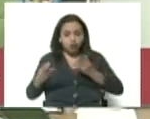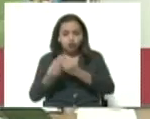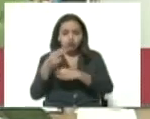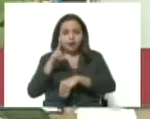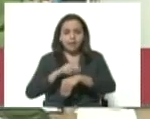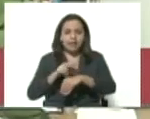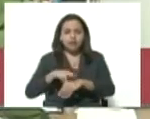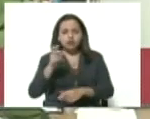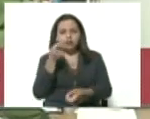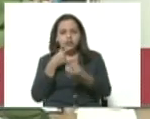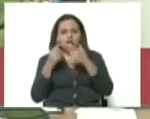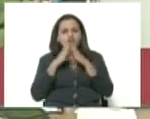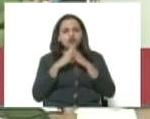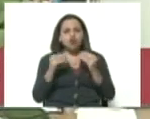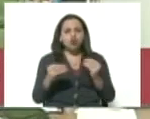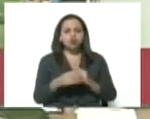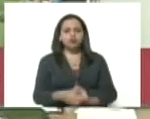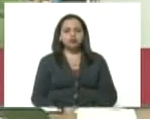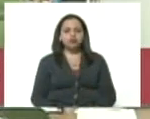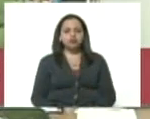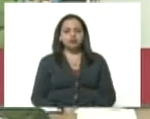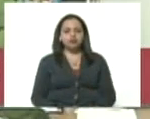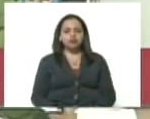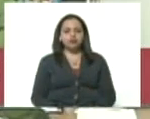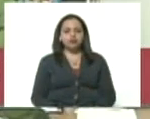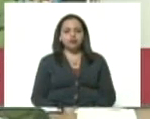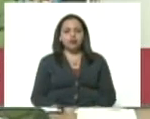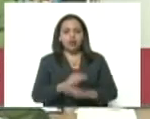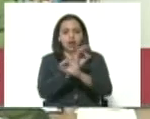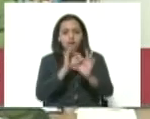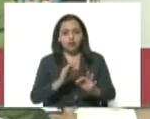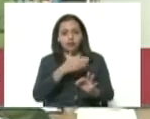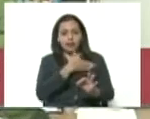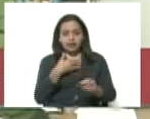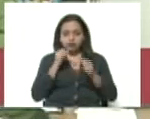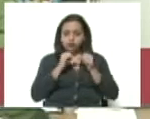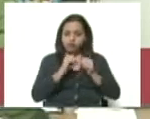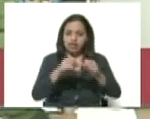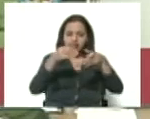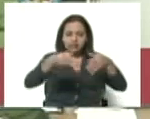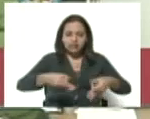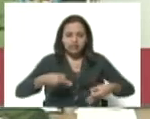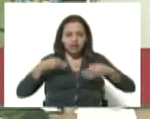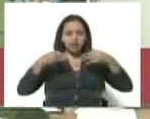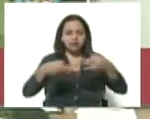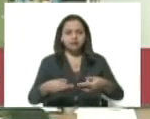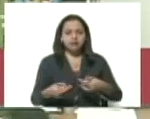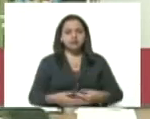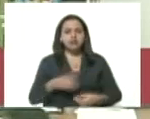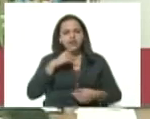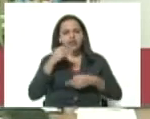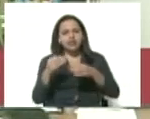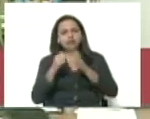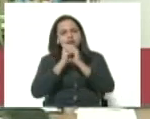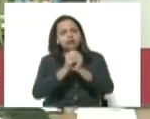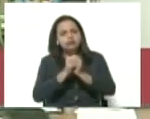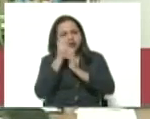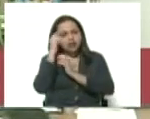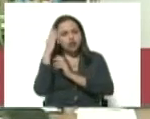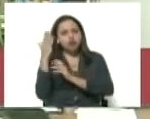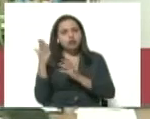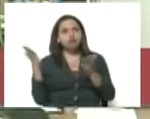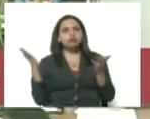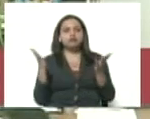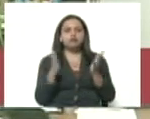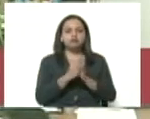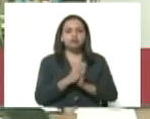con la medicina, todos los casos. Es el método que queremos mantener siempre. De verdad, le pido a Dios, ay Dios